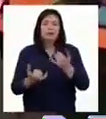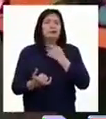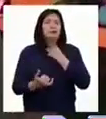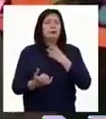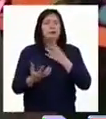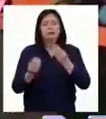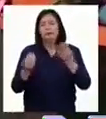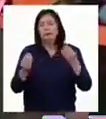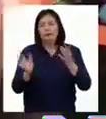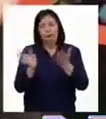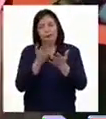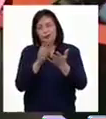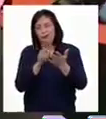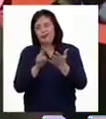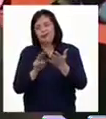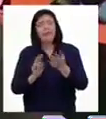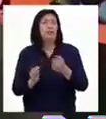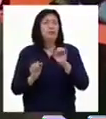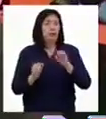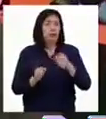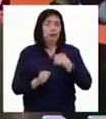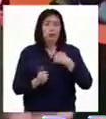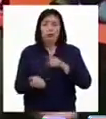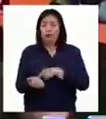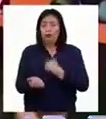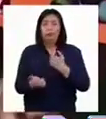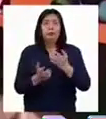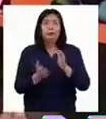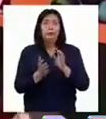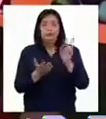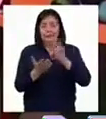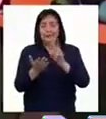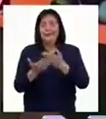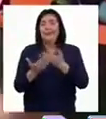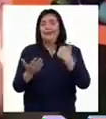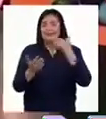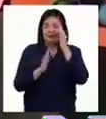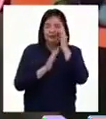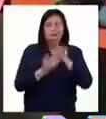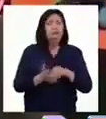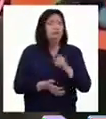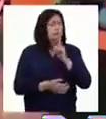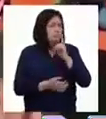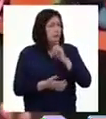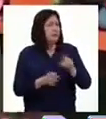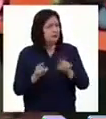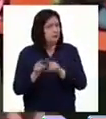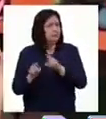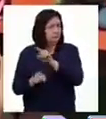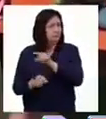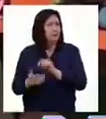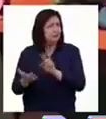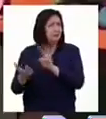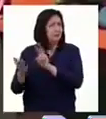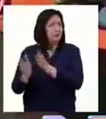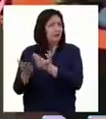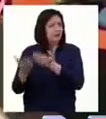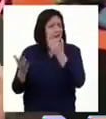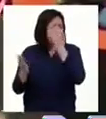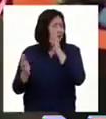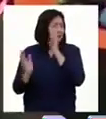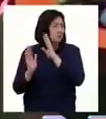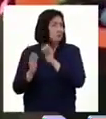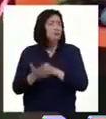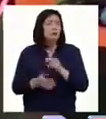me gusta mucho la lectura y tengo como costumbre leer antes de dormir. Mi papá también hace lo mismo y a veces